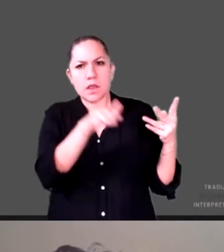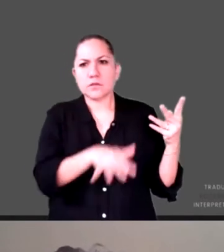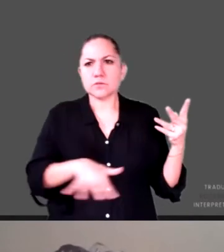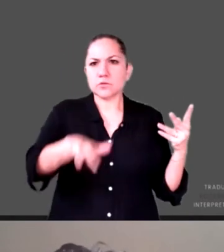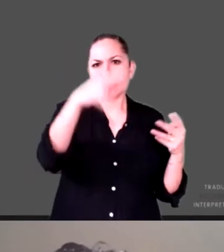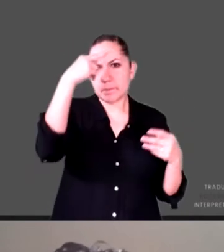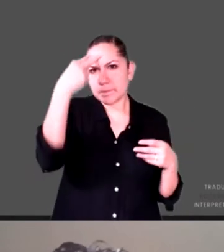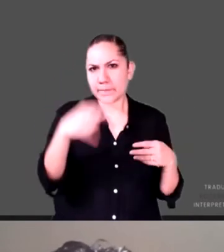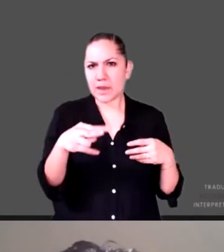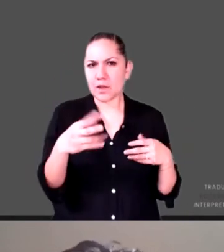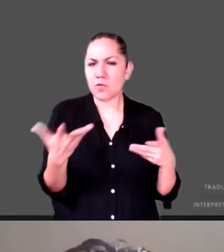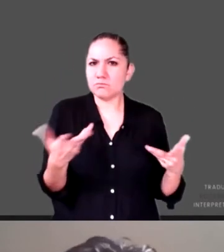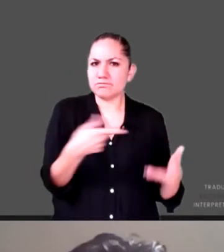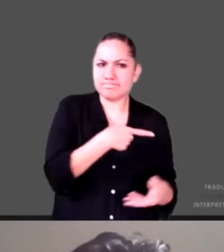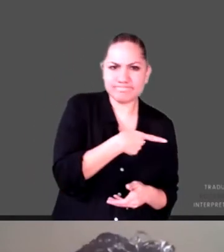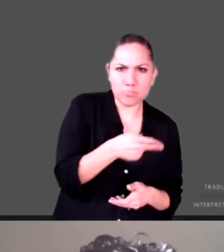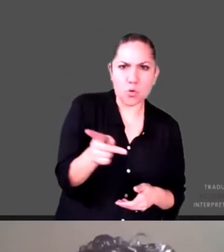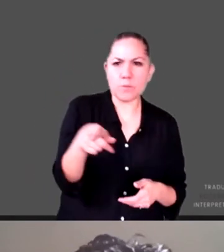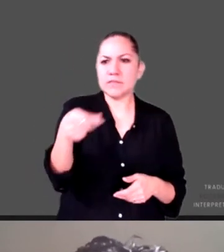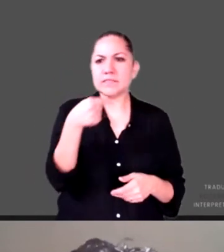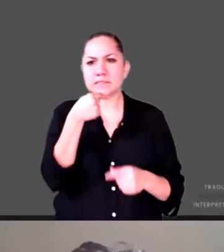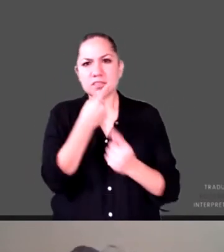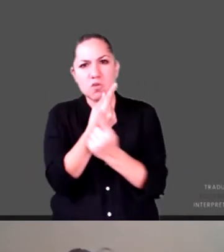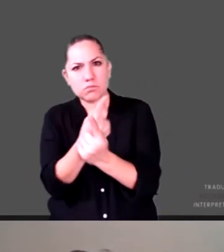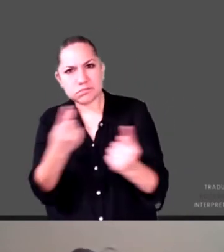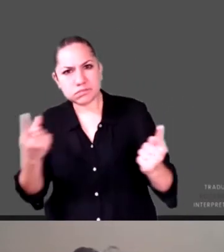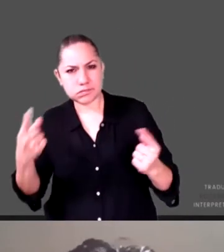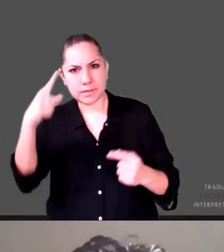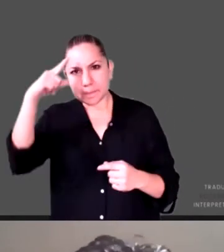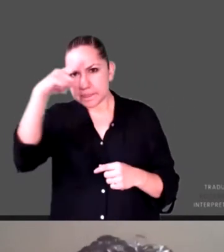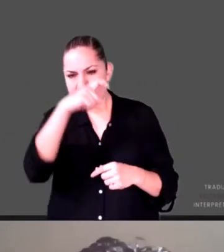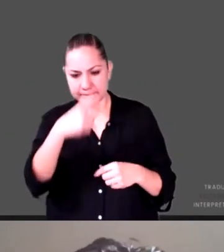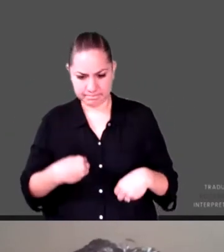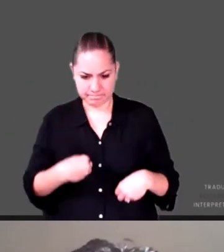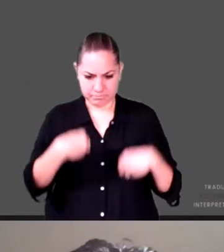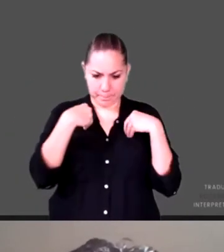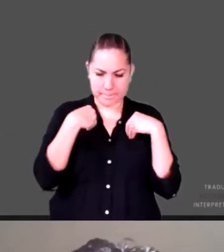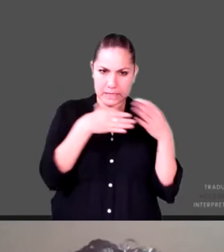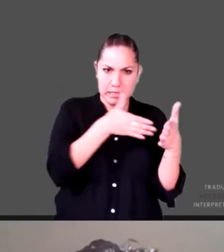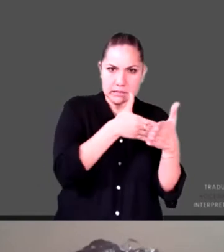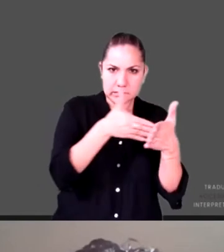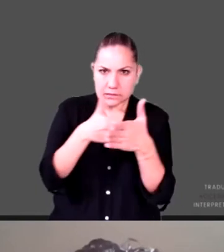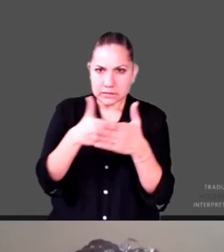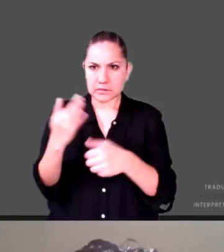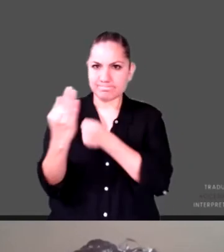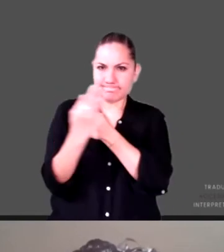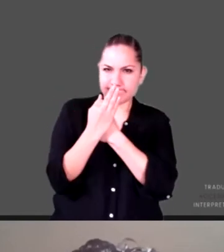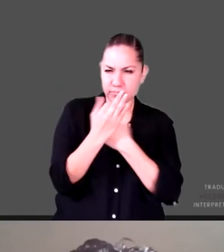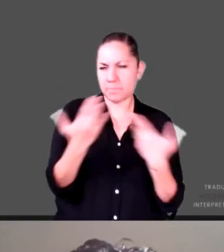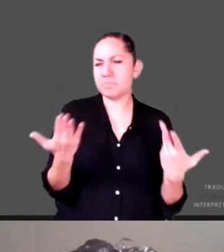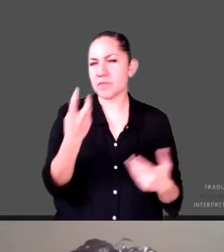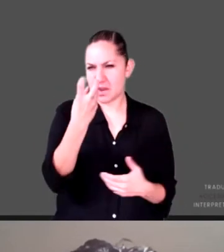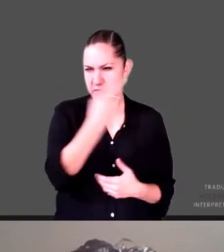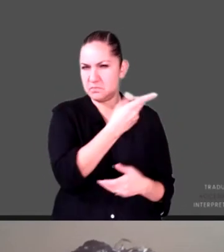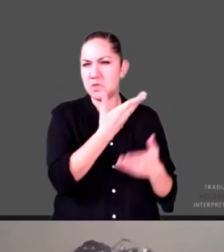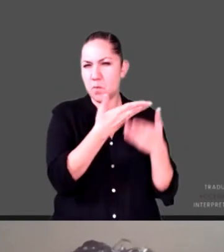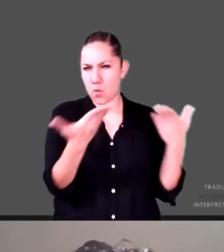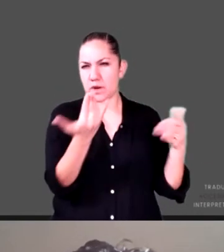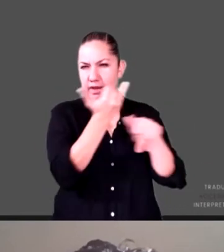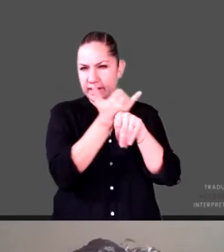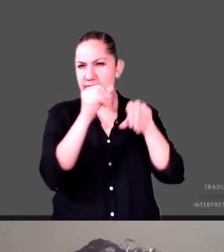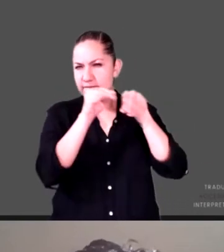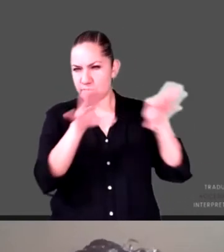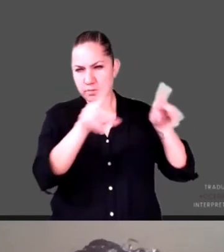la niñez. Será interesante saber ese conocimiento, ese manejo de datos, cómo puede ilustrar el fenómeno que estamos